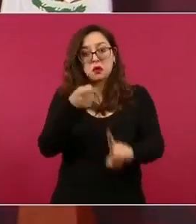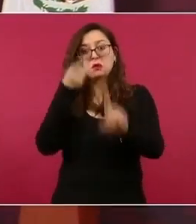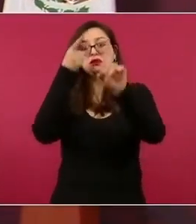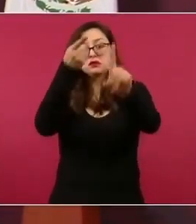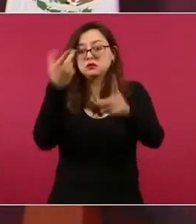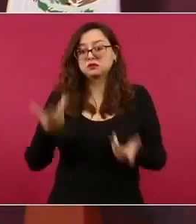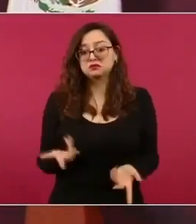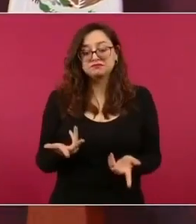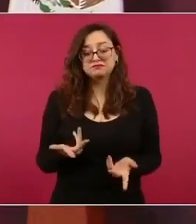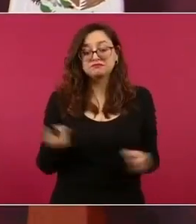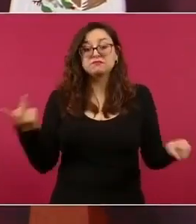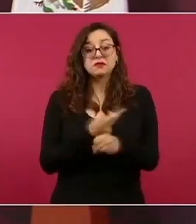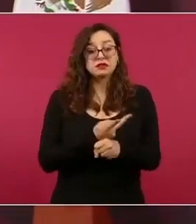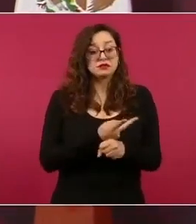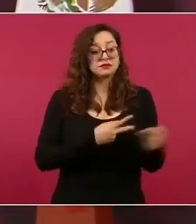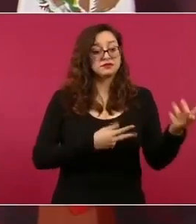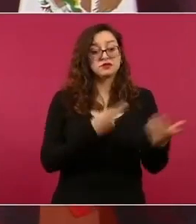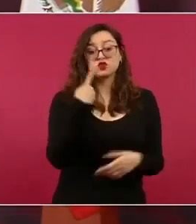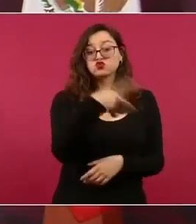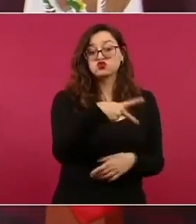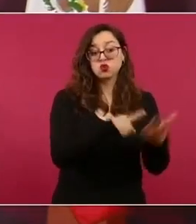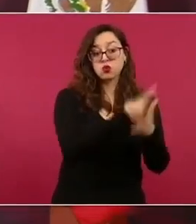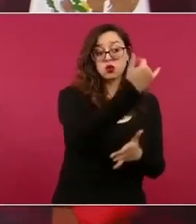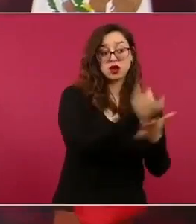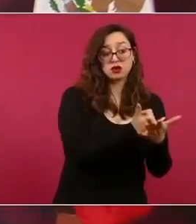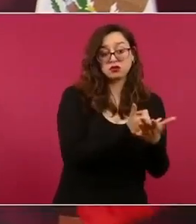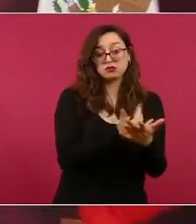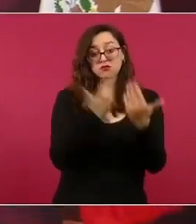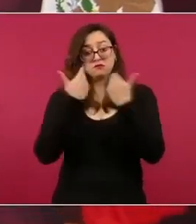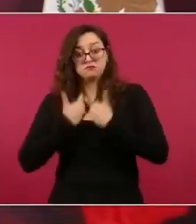dos proyectos distintos y contrapuestos.